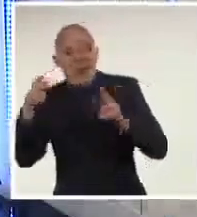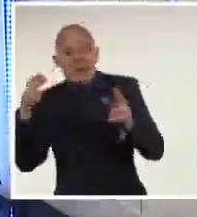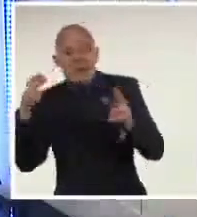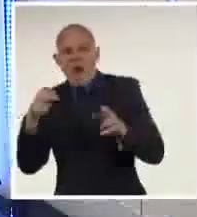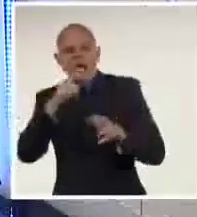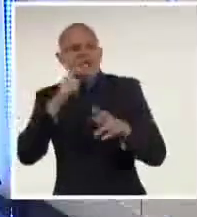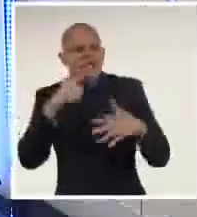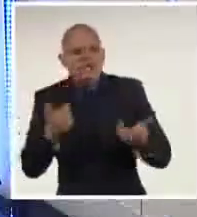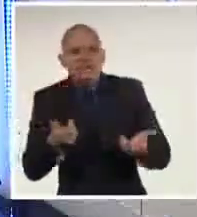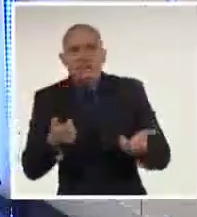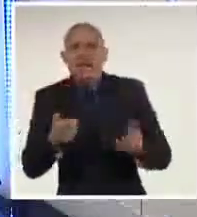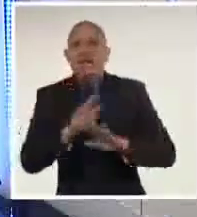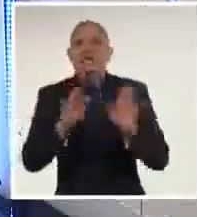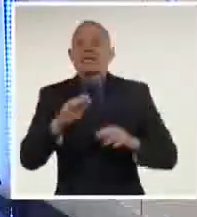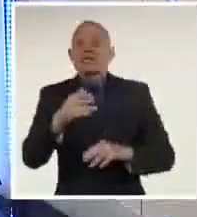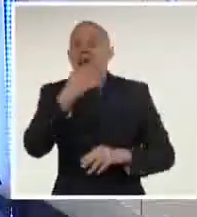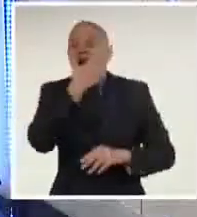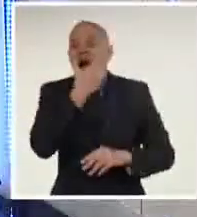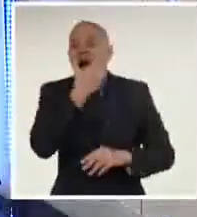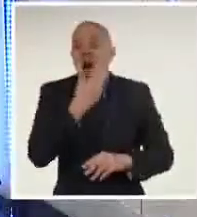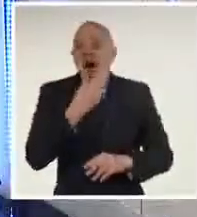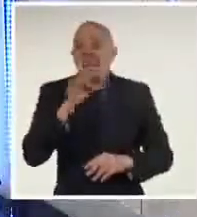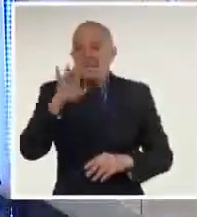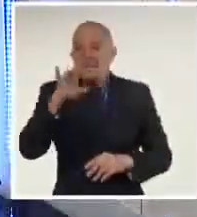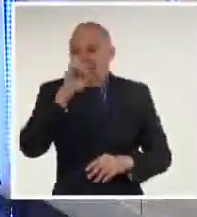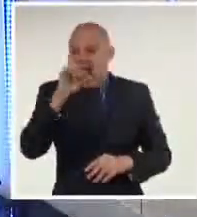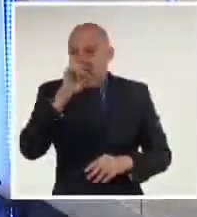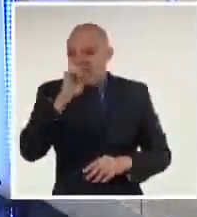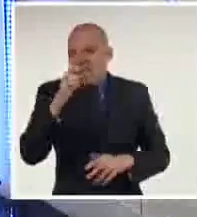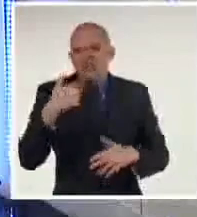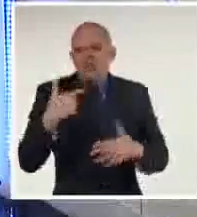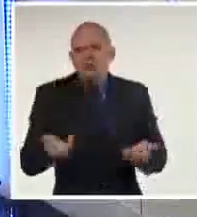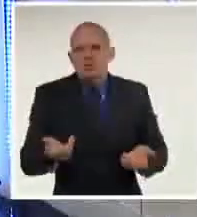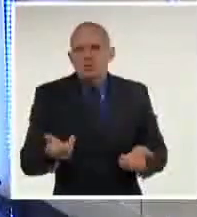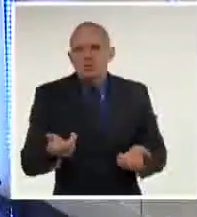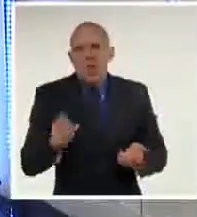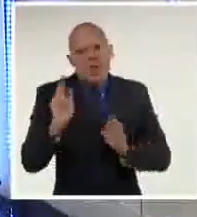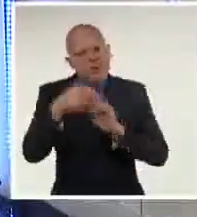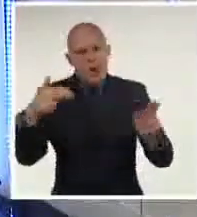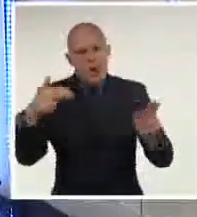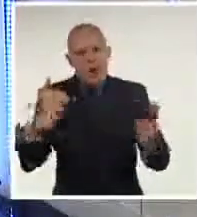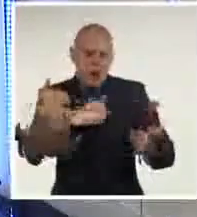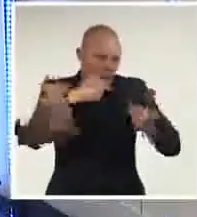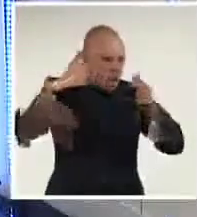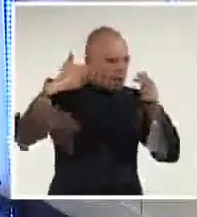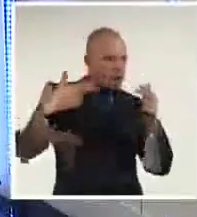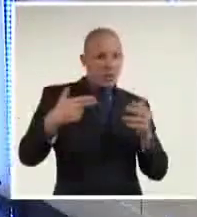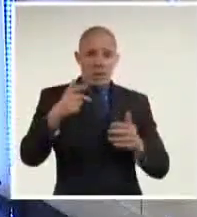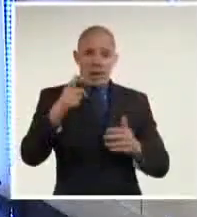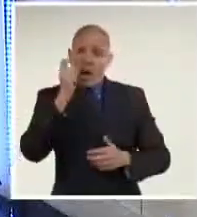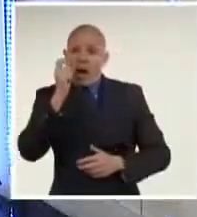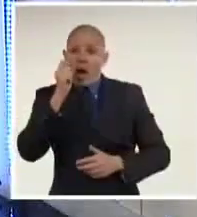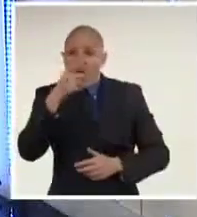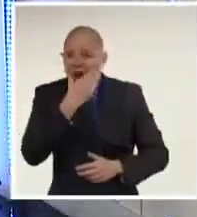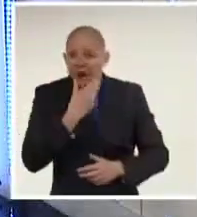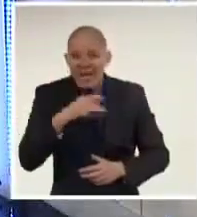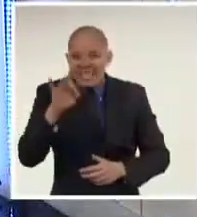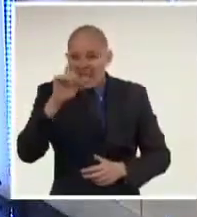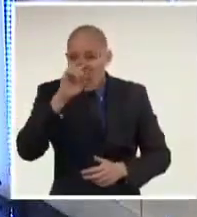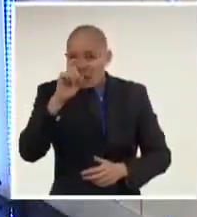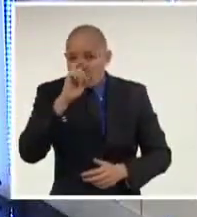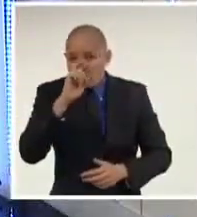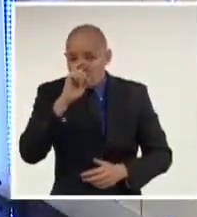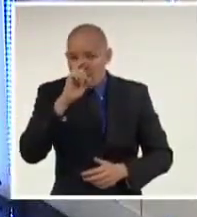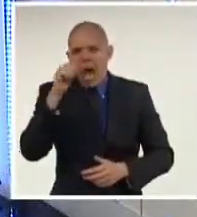dijo que no iba a descansar en su lucha. Diez murieron en Ayacucho en enfrentamientos con la policía. Cada día cae una